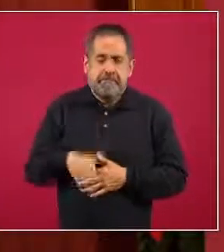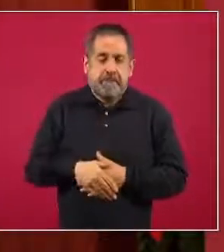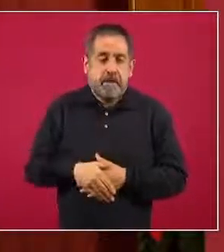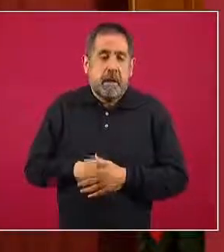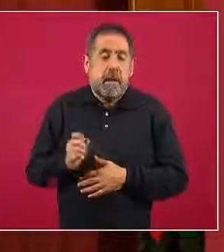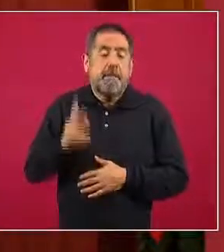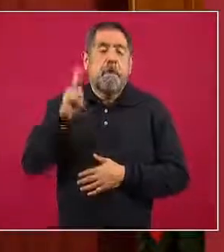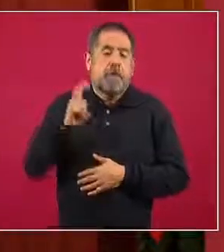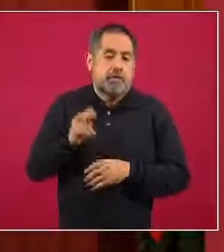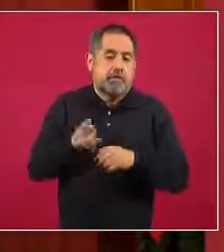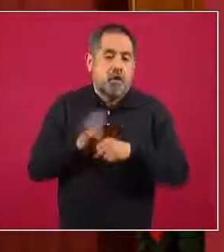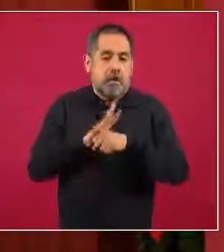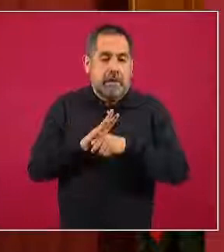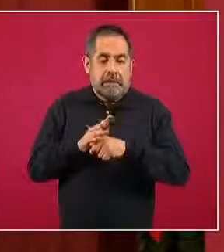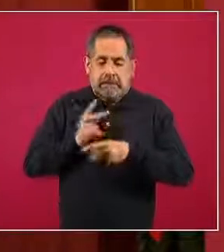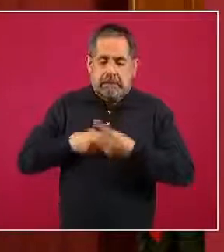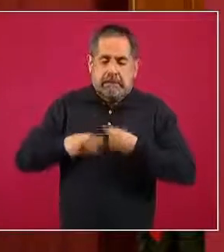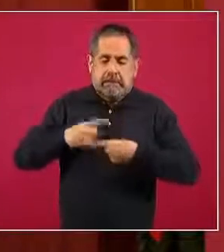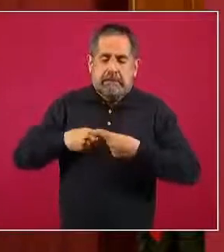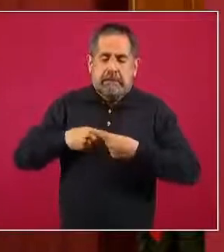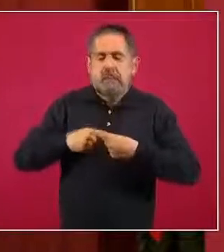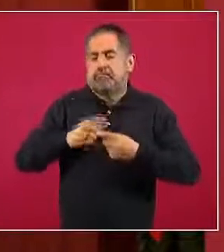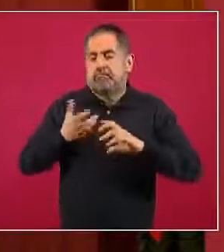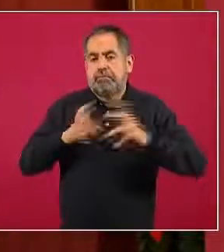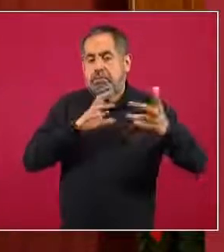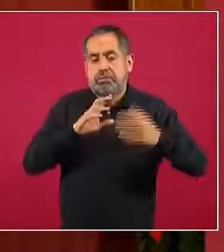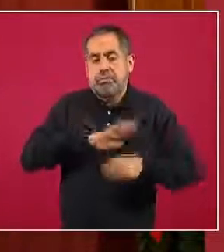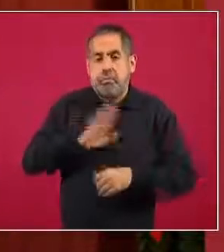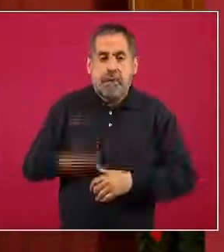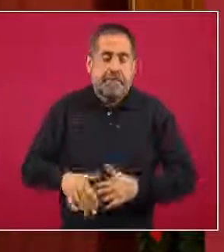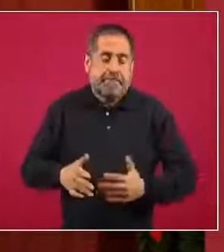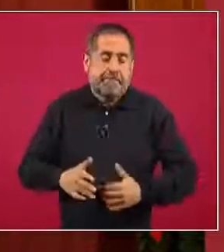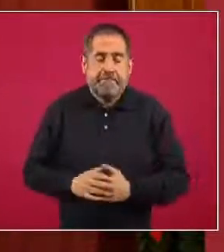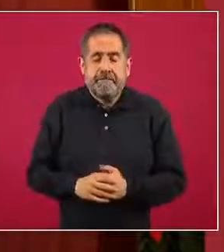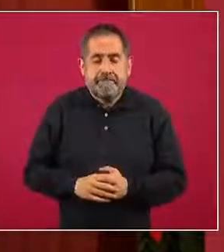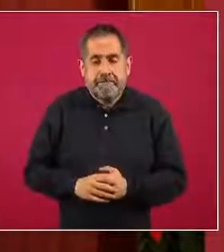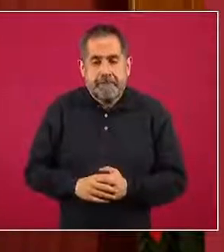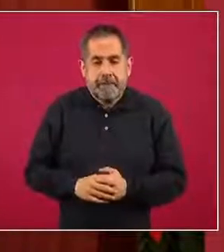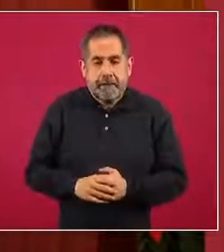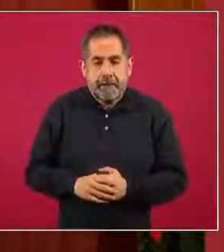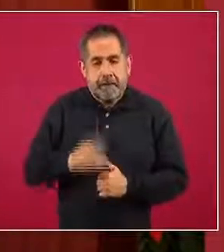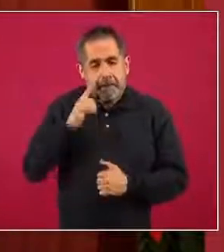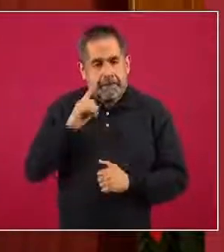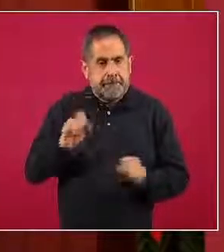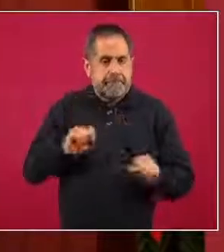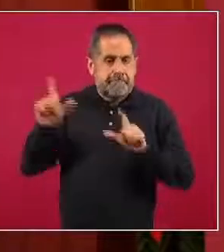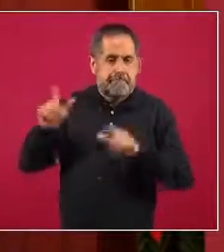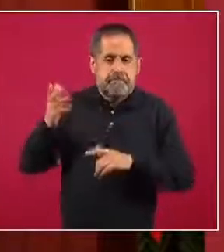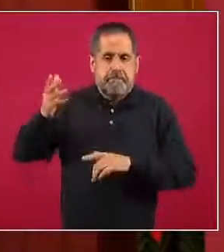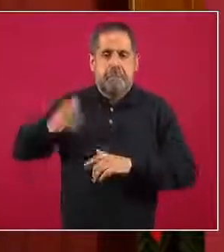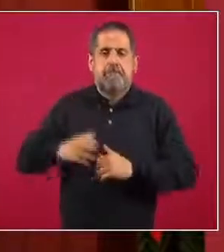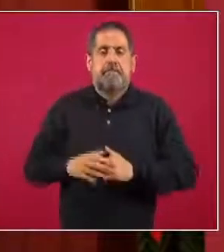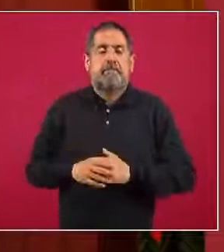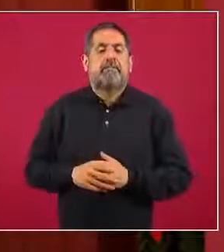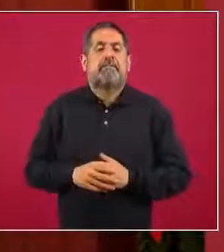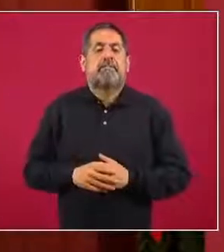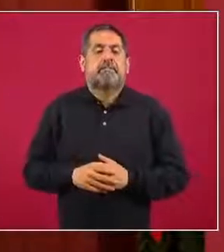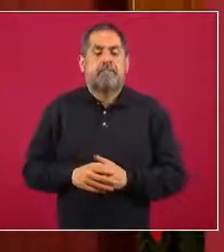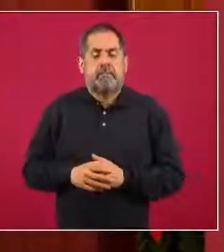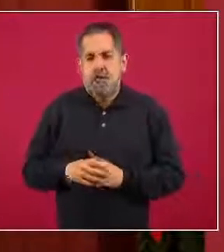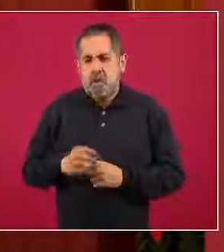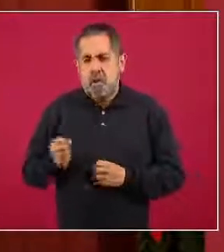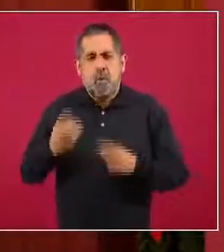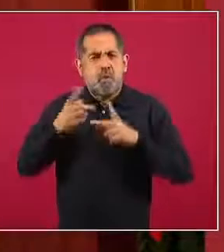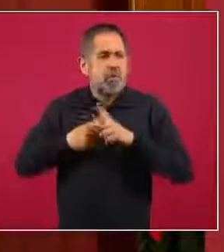consecuencia de las complicaciones de esta enfermedad. Si vemos en la siguiente diapositiva, tenemos nuestra curva de